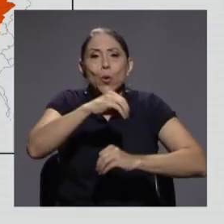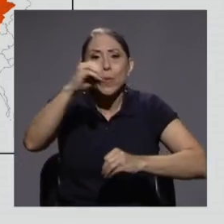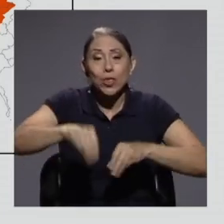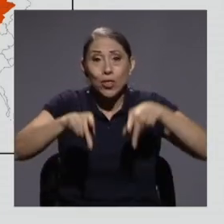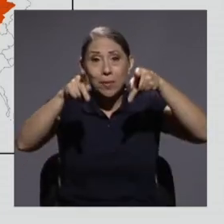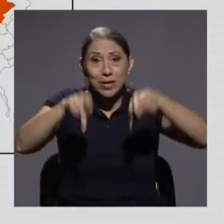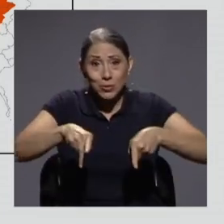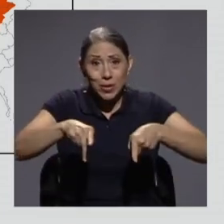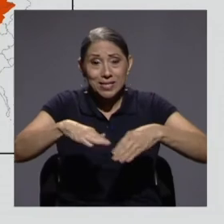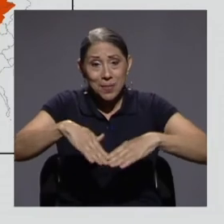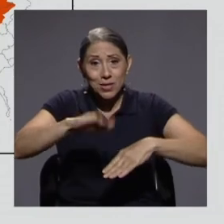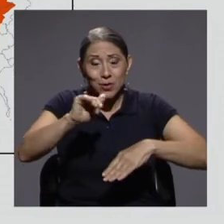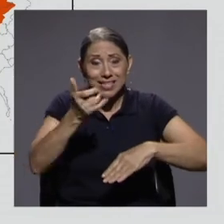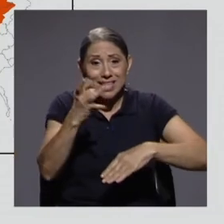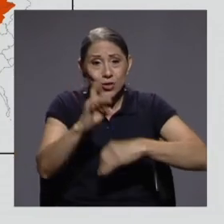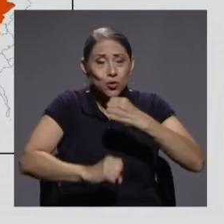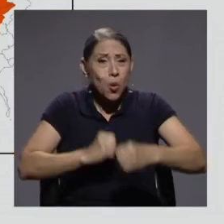bajos.